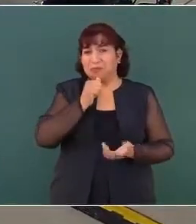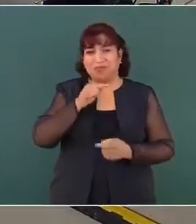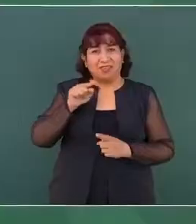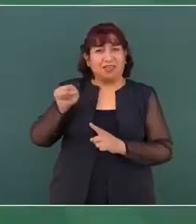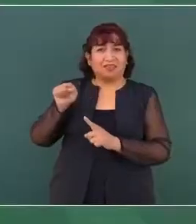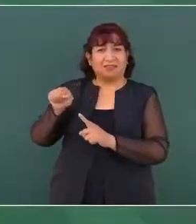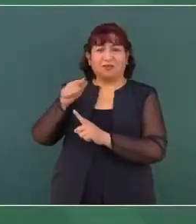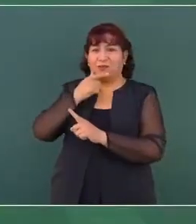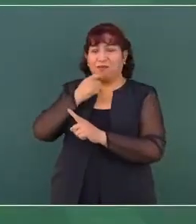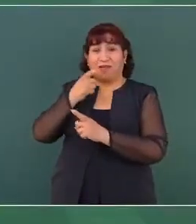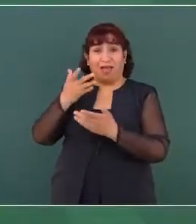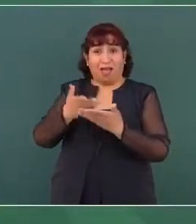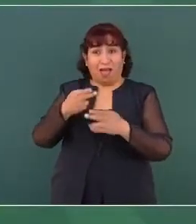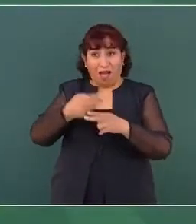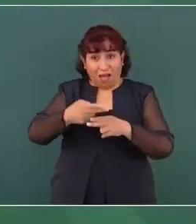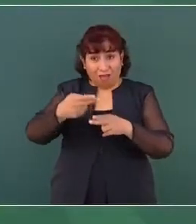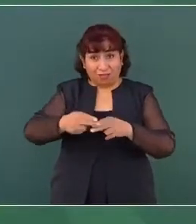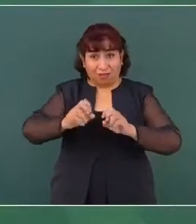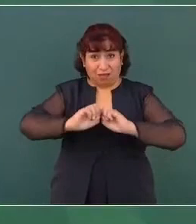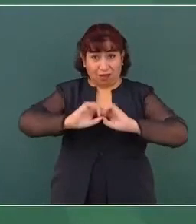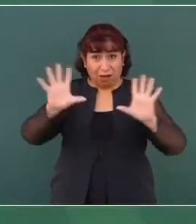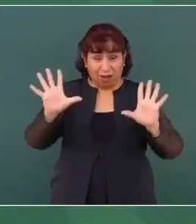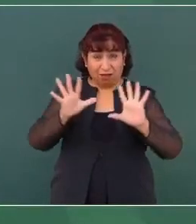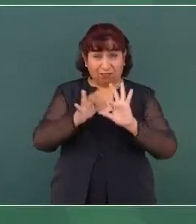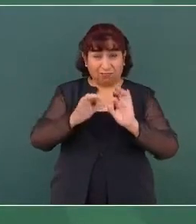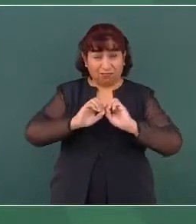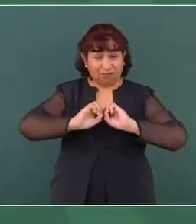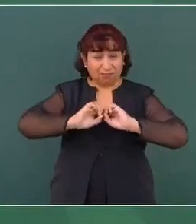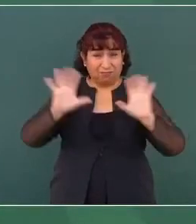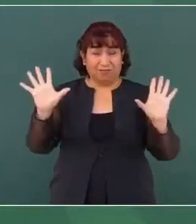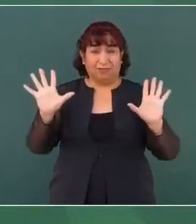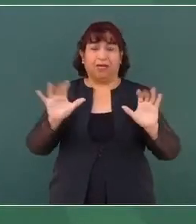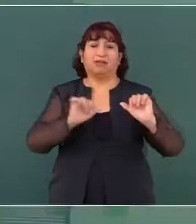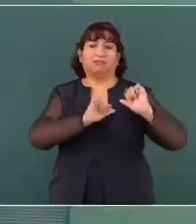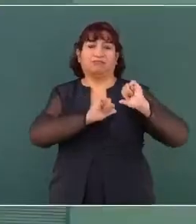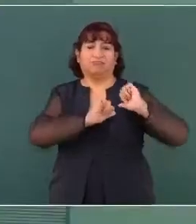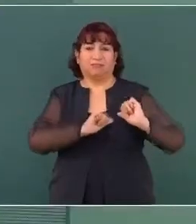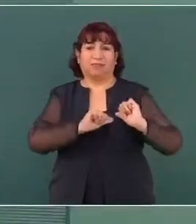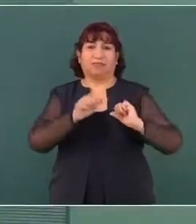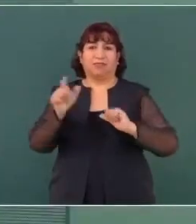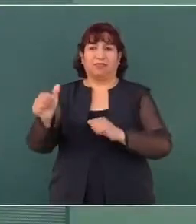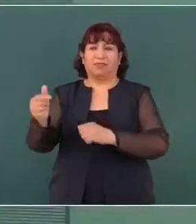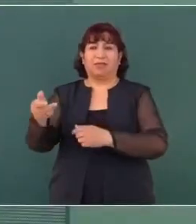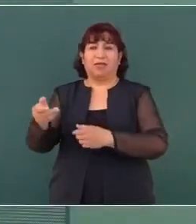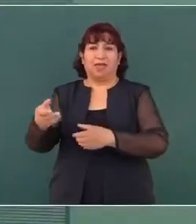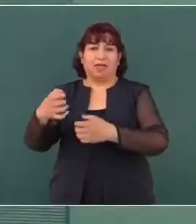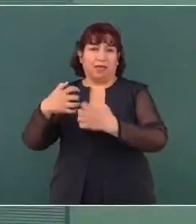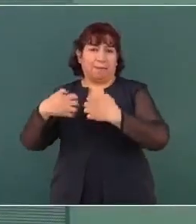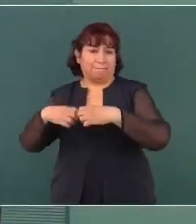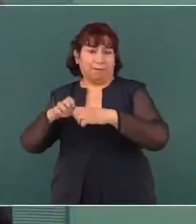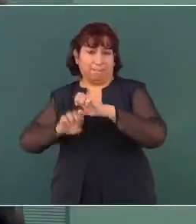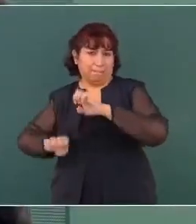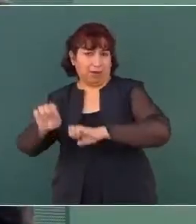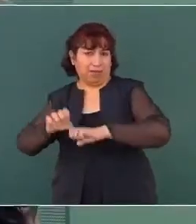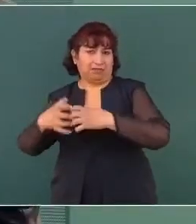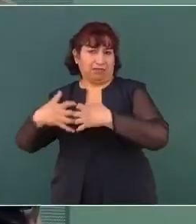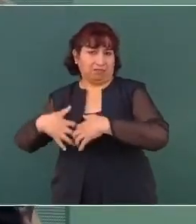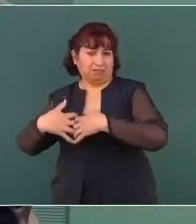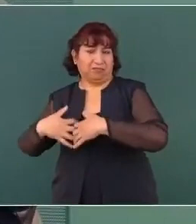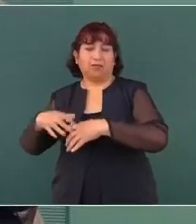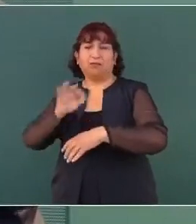hasta que no se aclare la situación, hacerse cargo de esa empresa que tiene como propósito